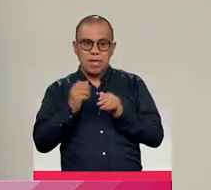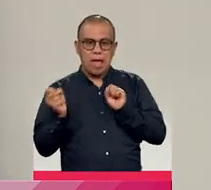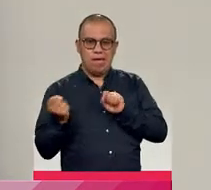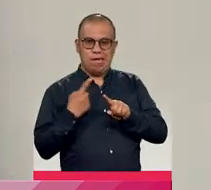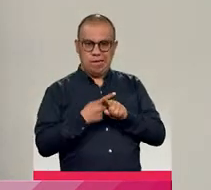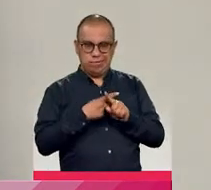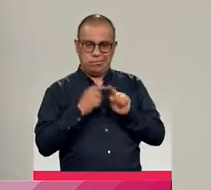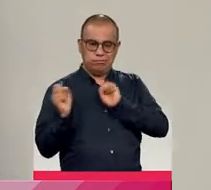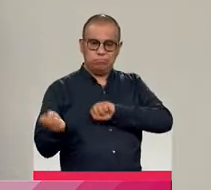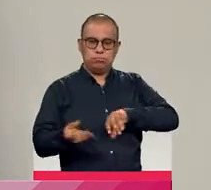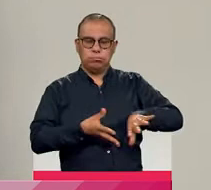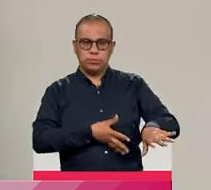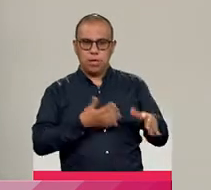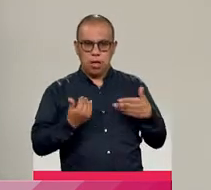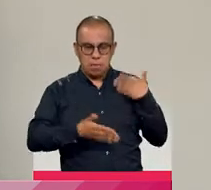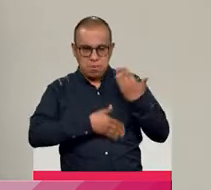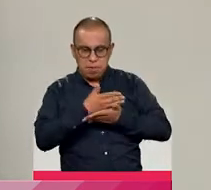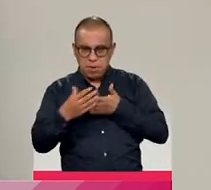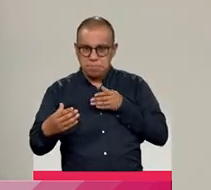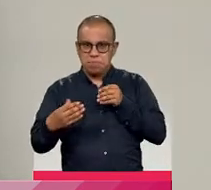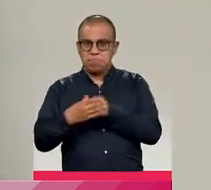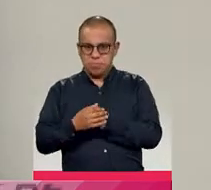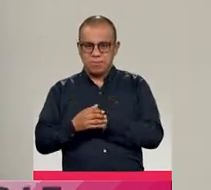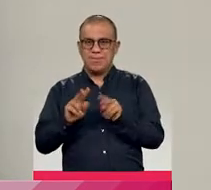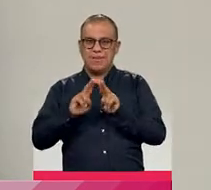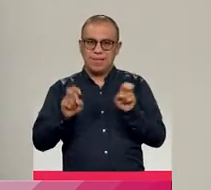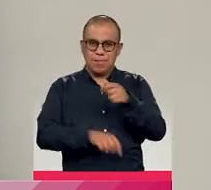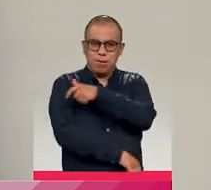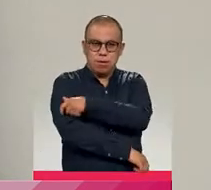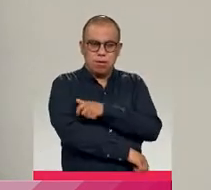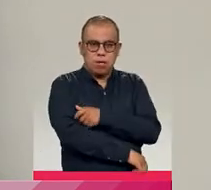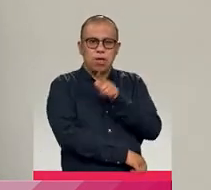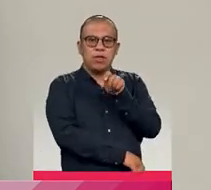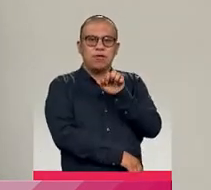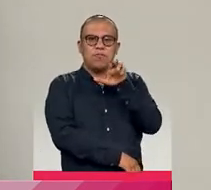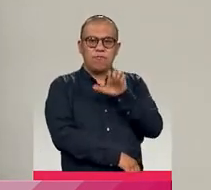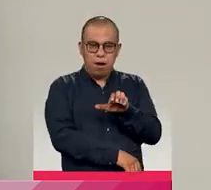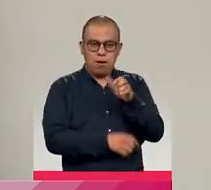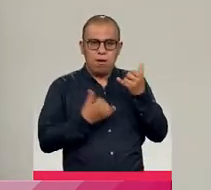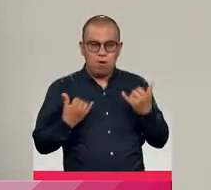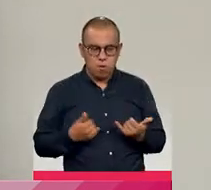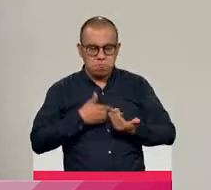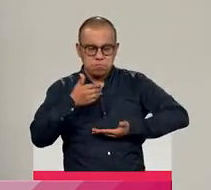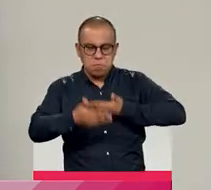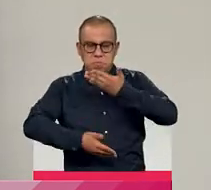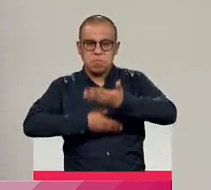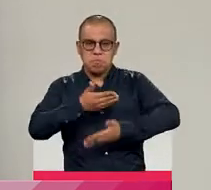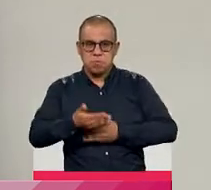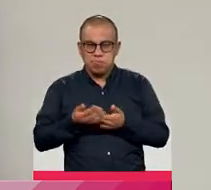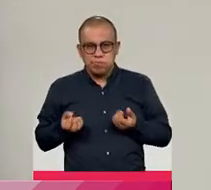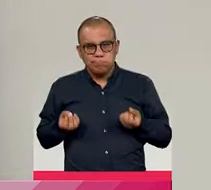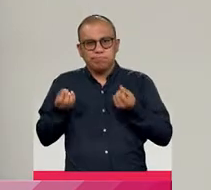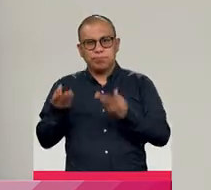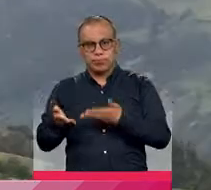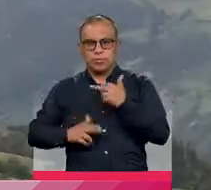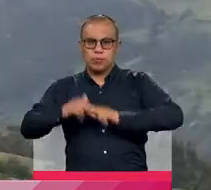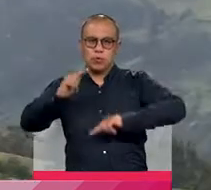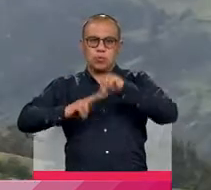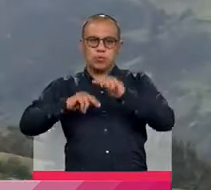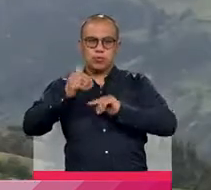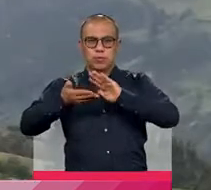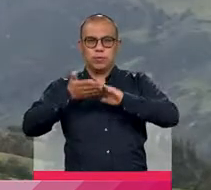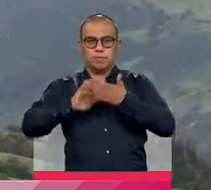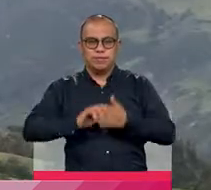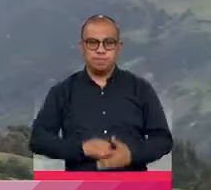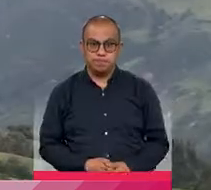población en reincorporación de las FARC, en donde han venido aportando en este proceso también de construcción de paz.